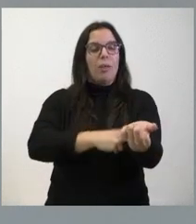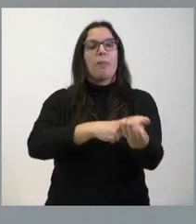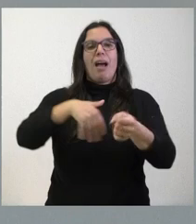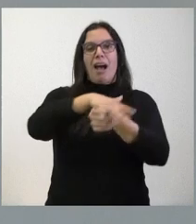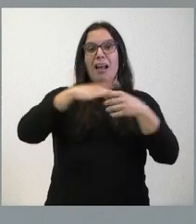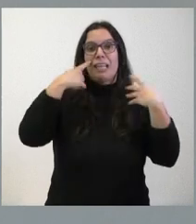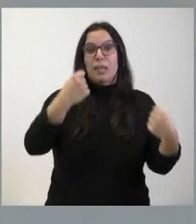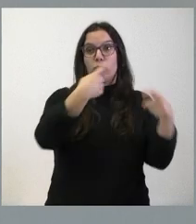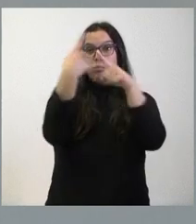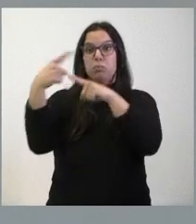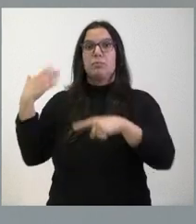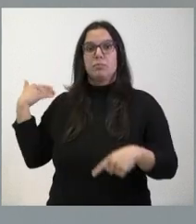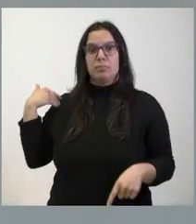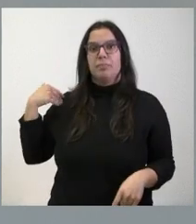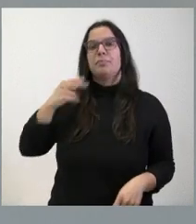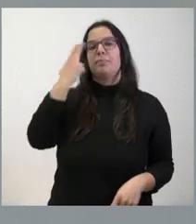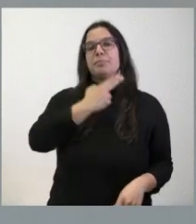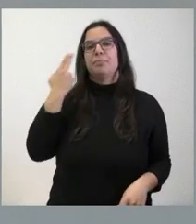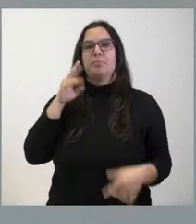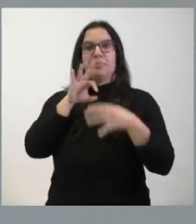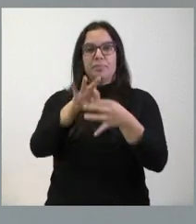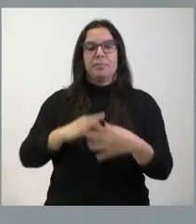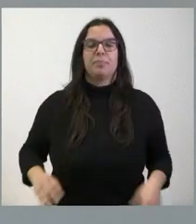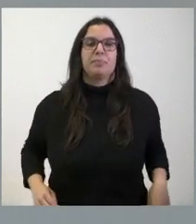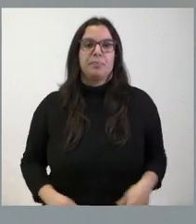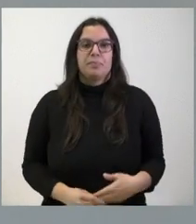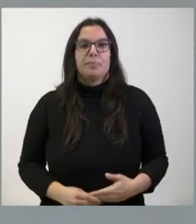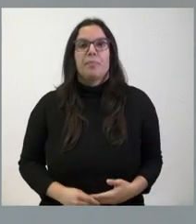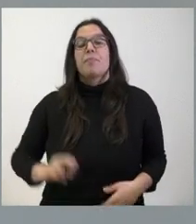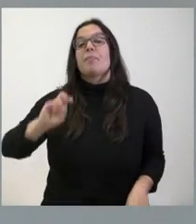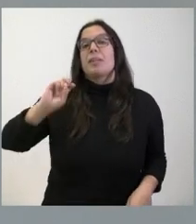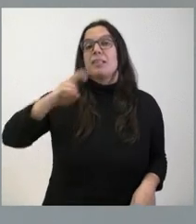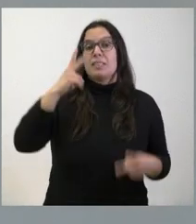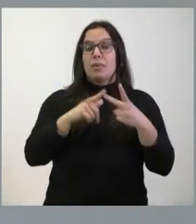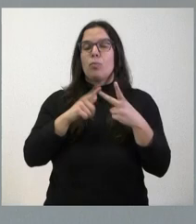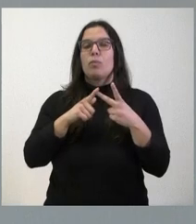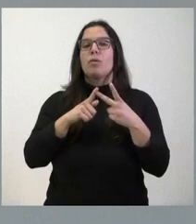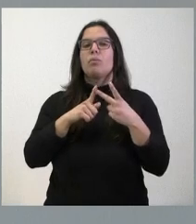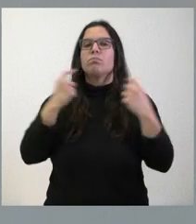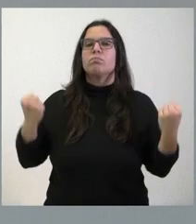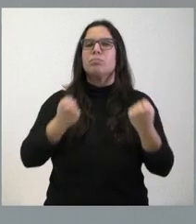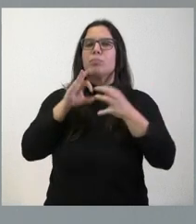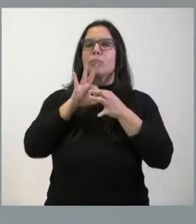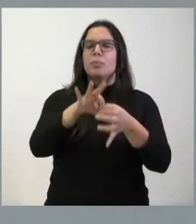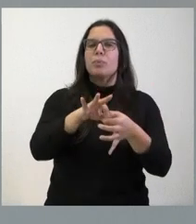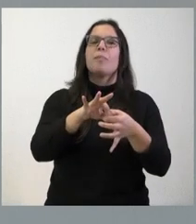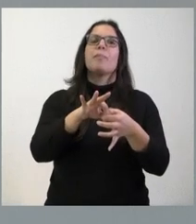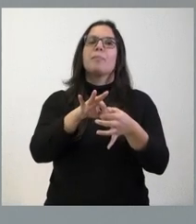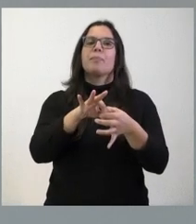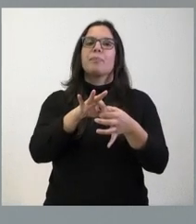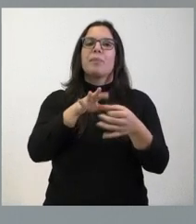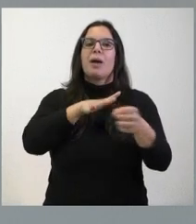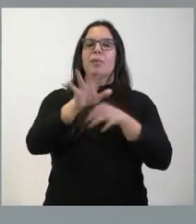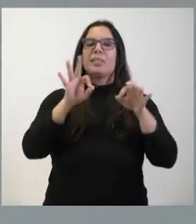que nos habíamos comprometido a desarrollarlas. Un segundo eje es el que tiene que ver con actuaciones en el ámbito de las